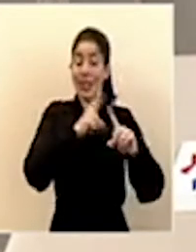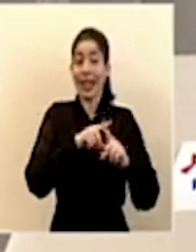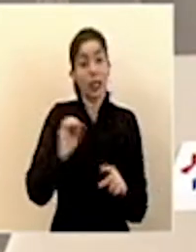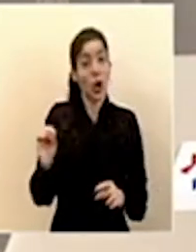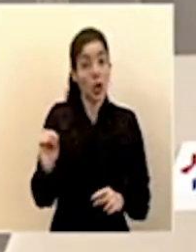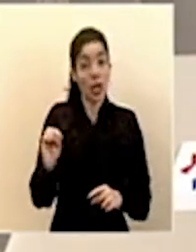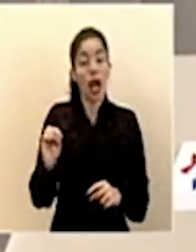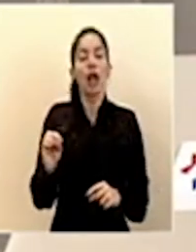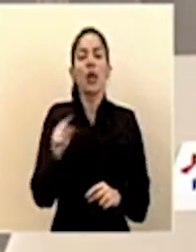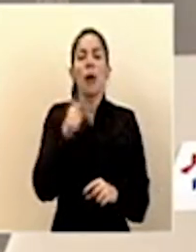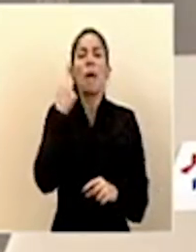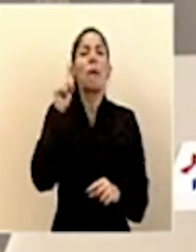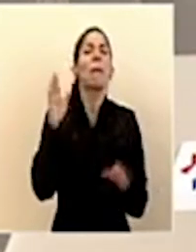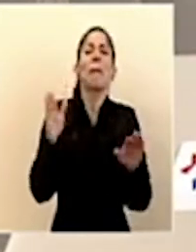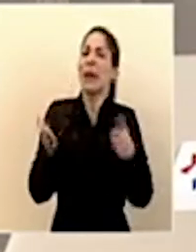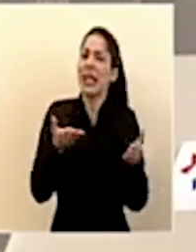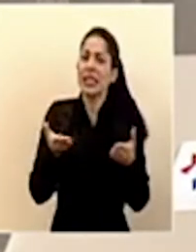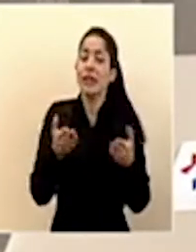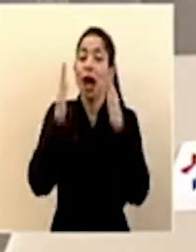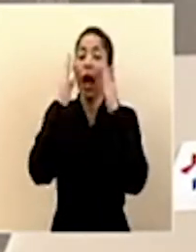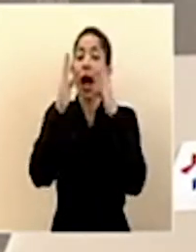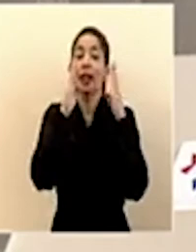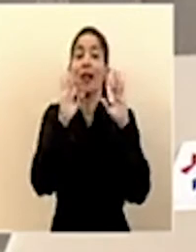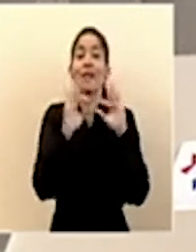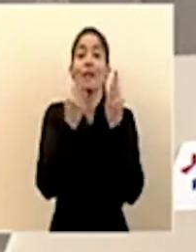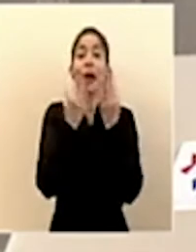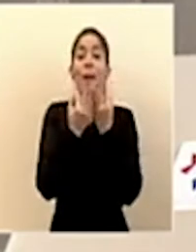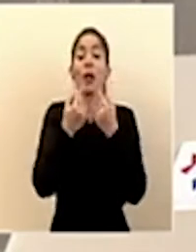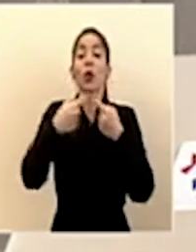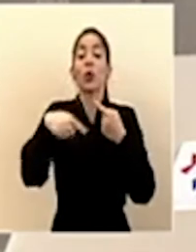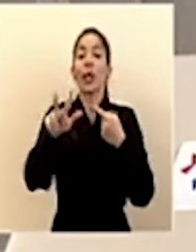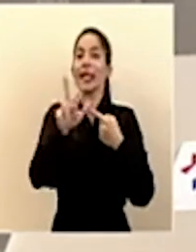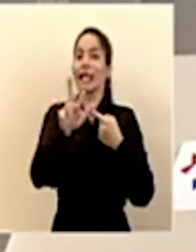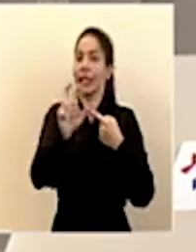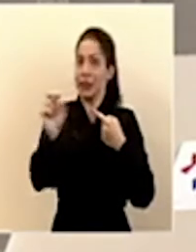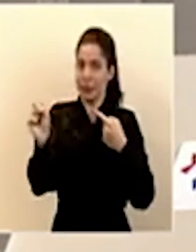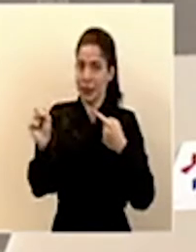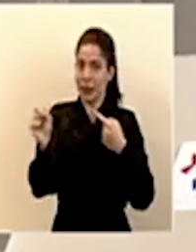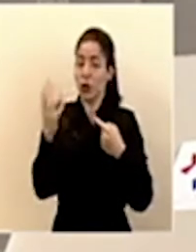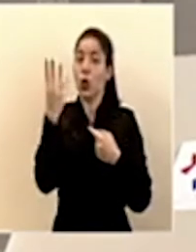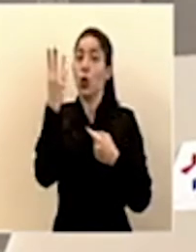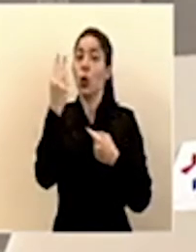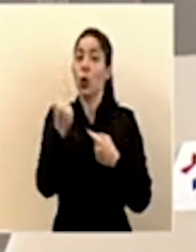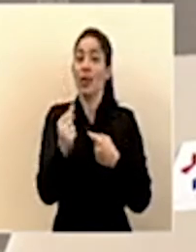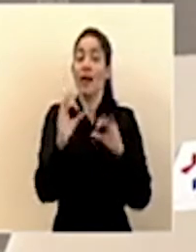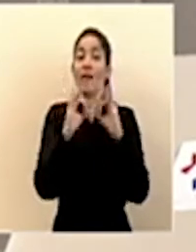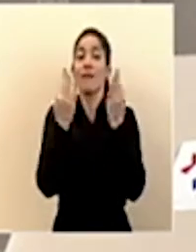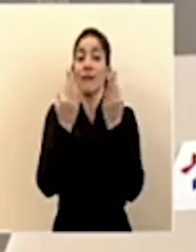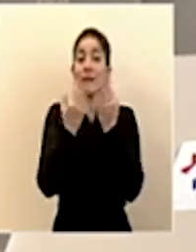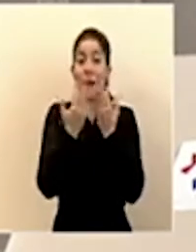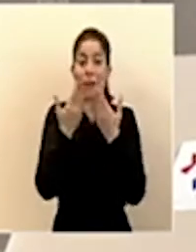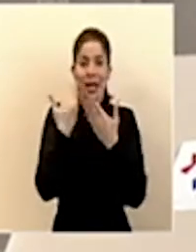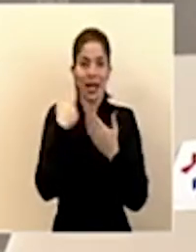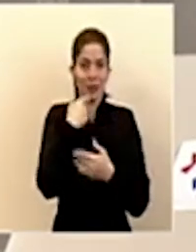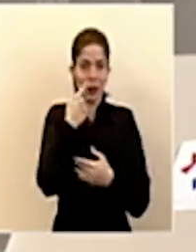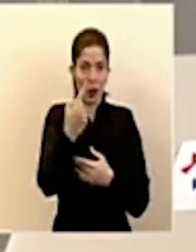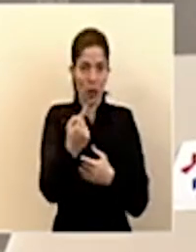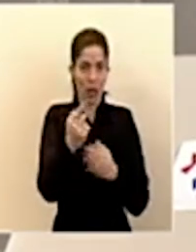sirve para cubrir familias por un periodo de tres meses y el número de familias aproximados que les he mencionado.